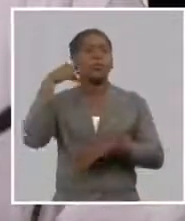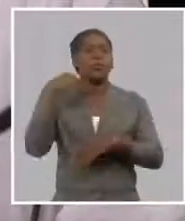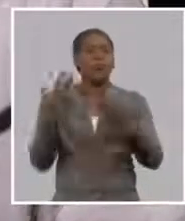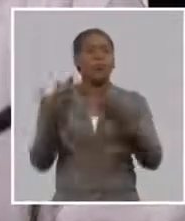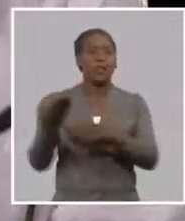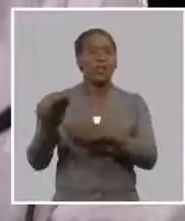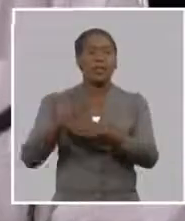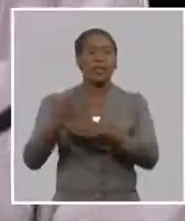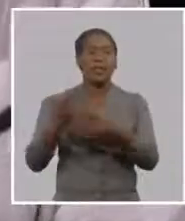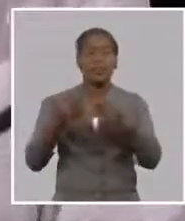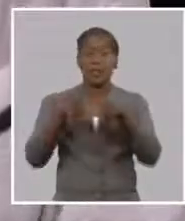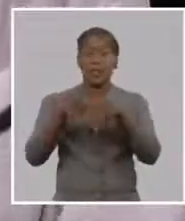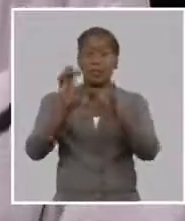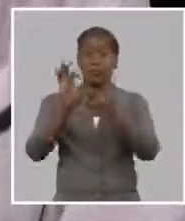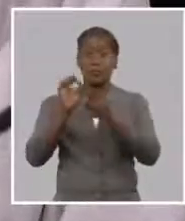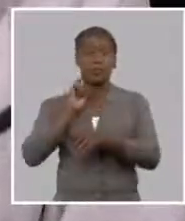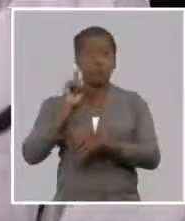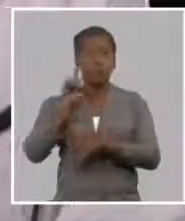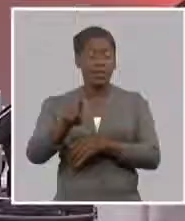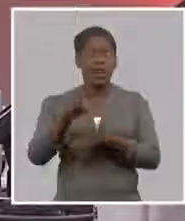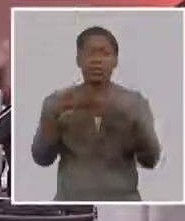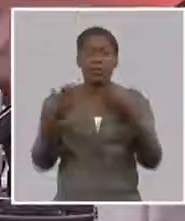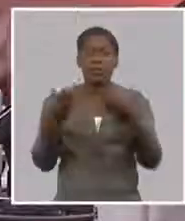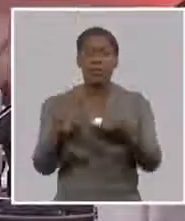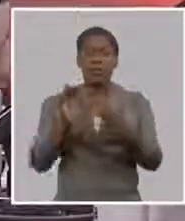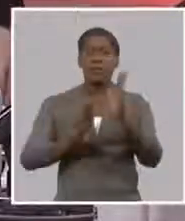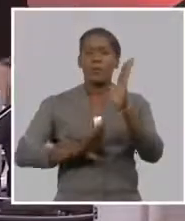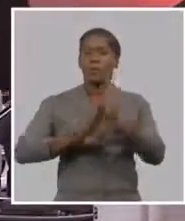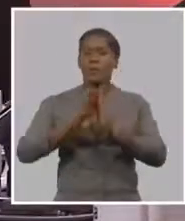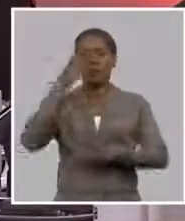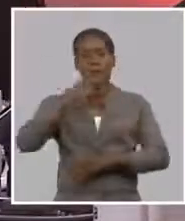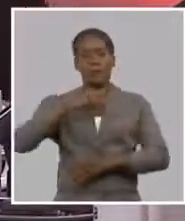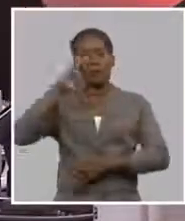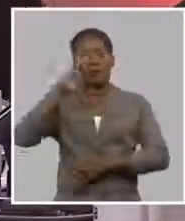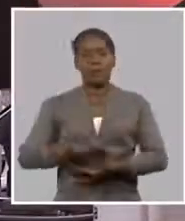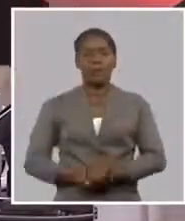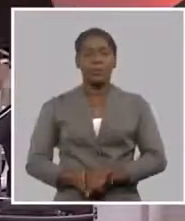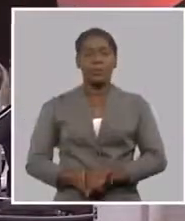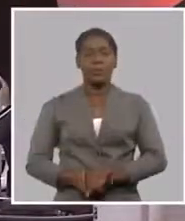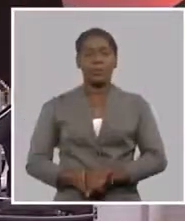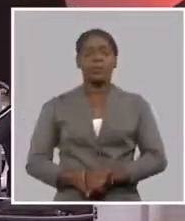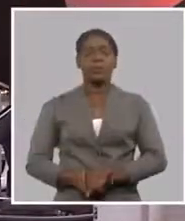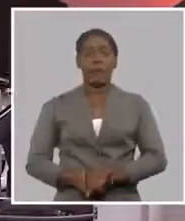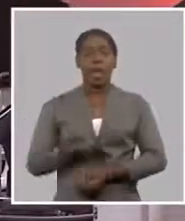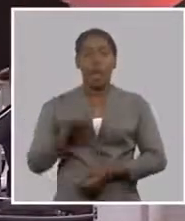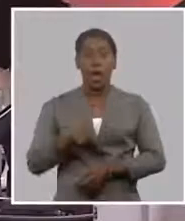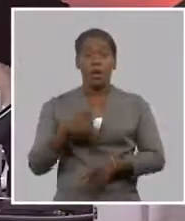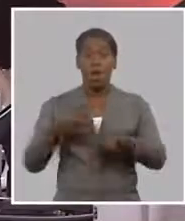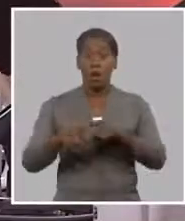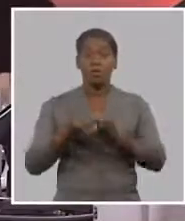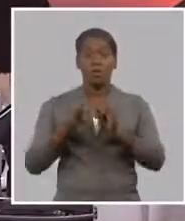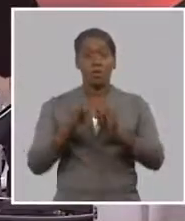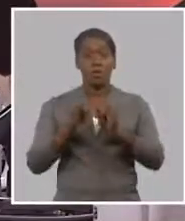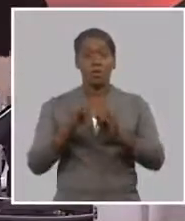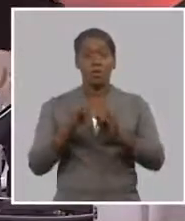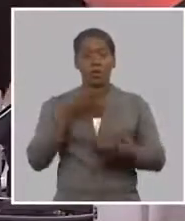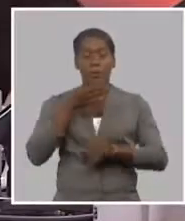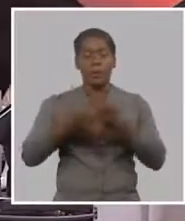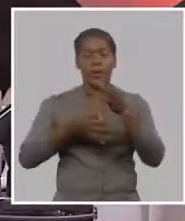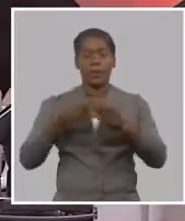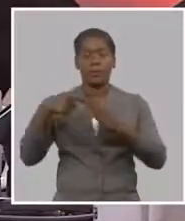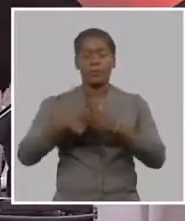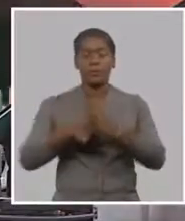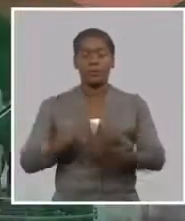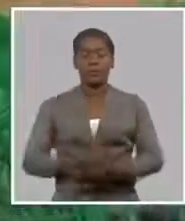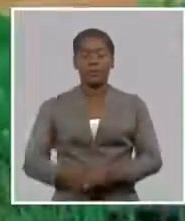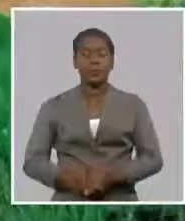el desarrollo y las decisiones del país gracias Roberto como la ESEN lo está poniendo en práctica de eso estaremos hablando ahora en breve en los últimos minutos de nuestra mesa redonda